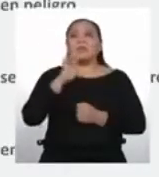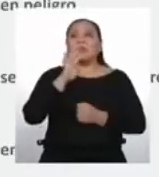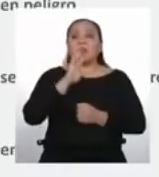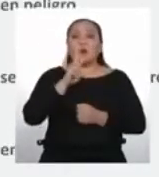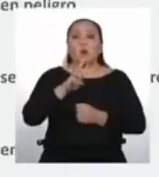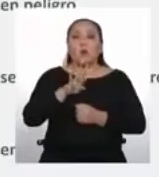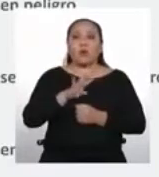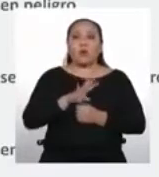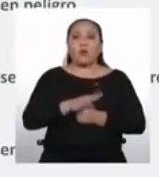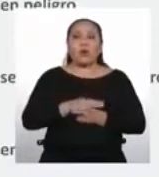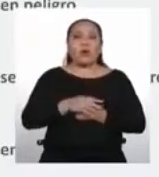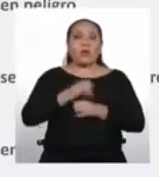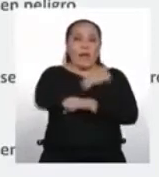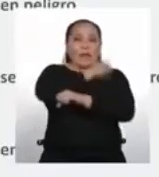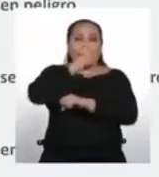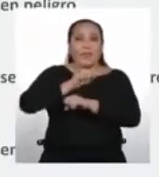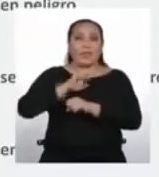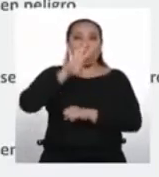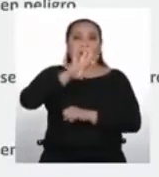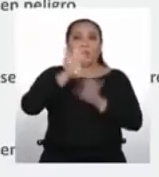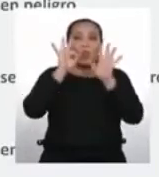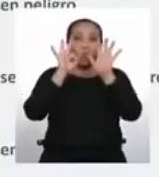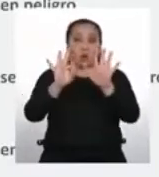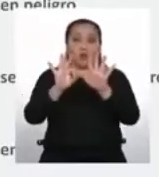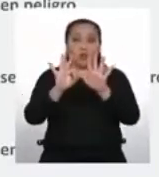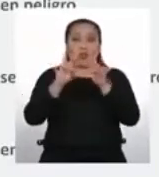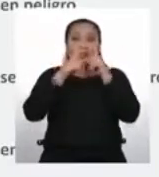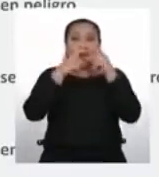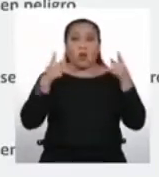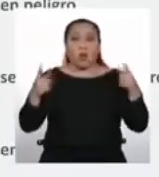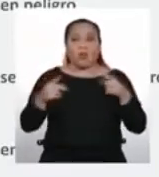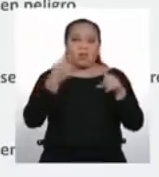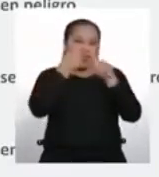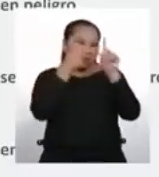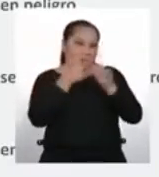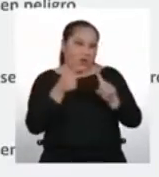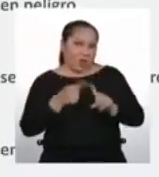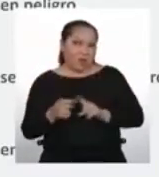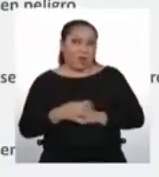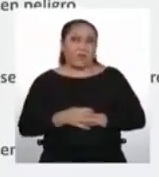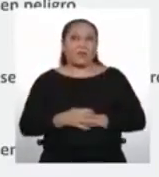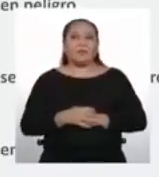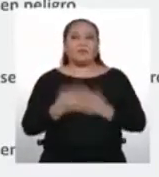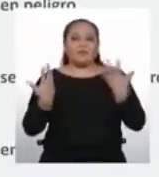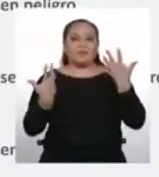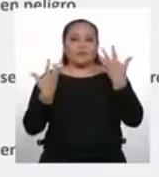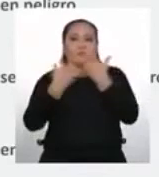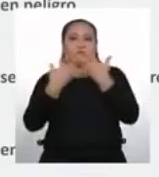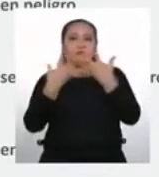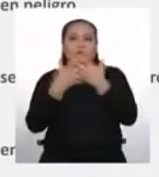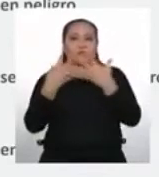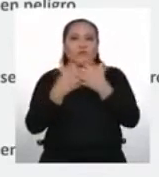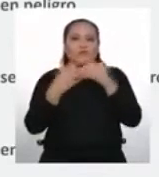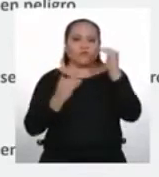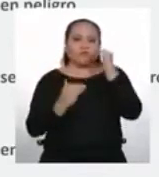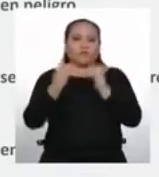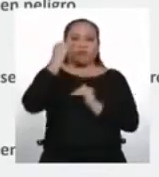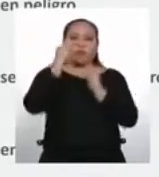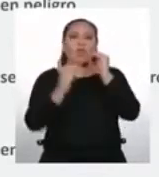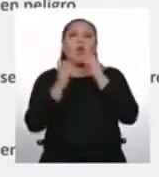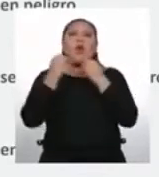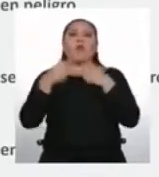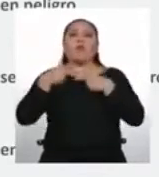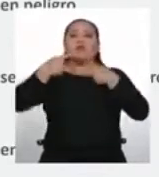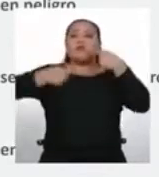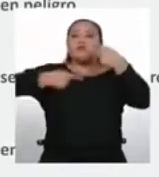Estas 48 lenguas tienen distintos grados de vitalidad, lo que guarda relación con el grado de transmisión